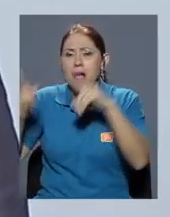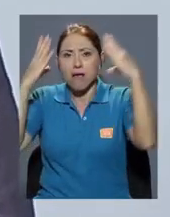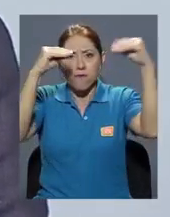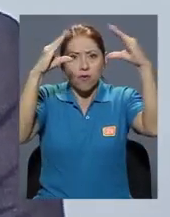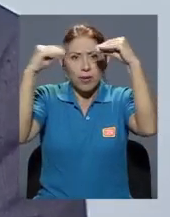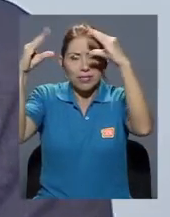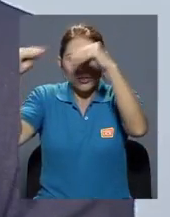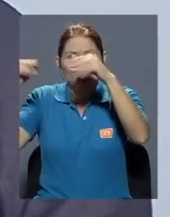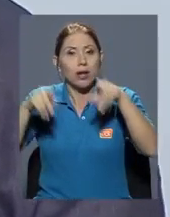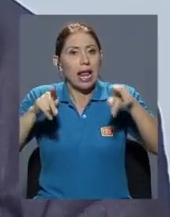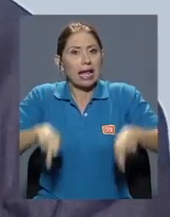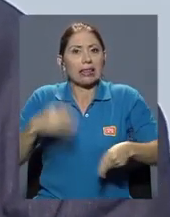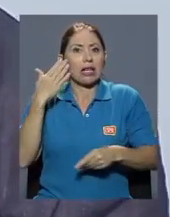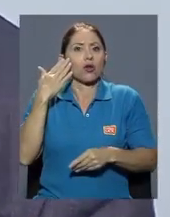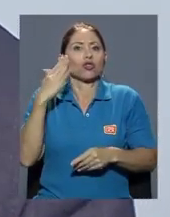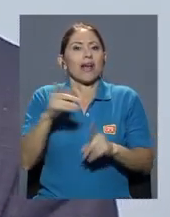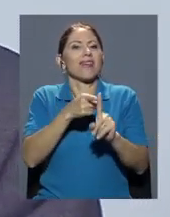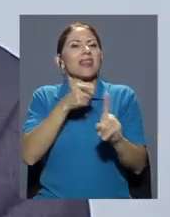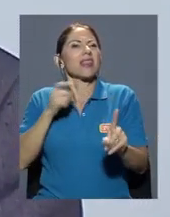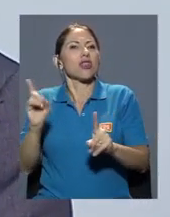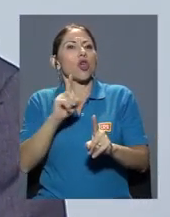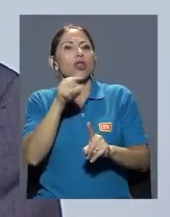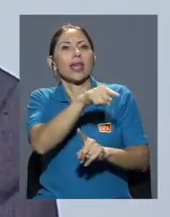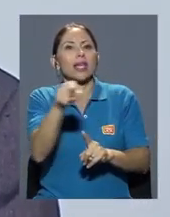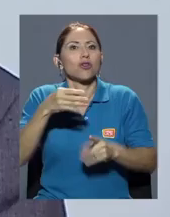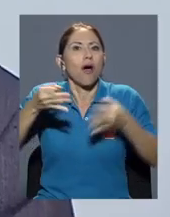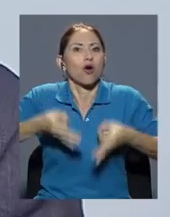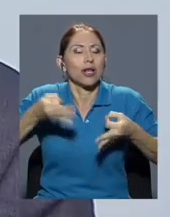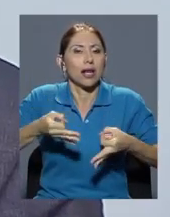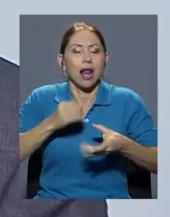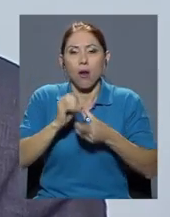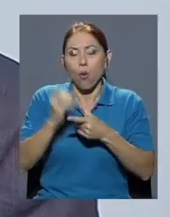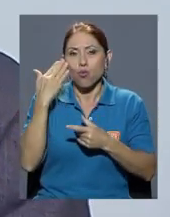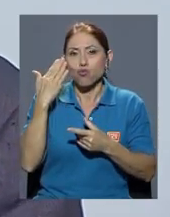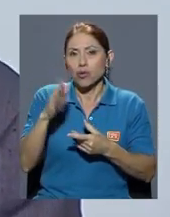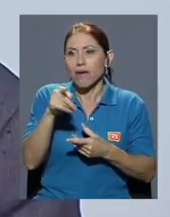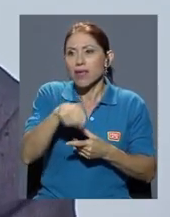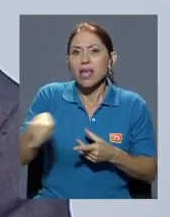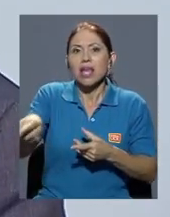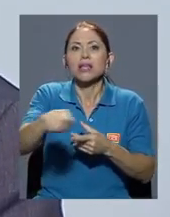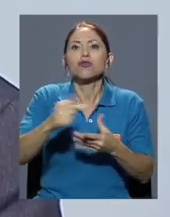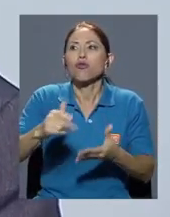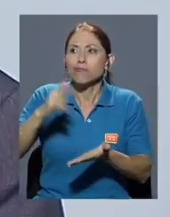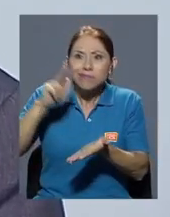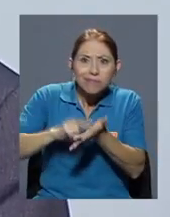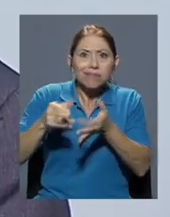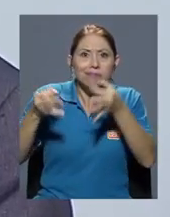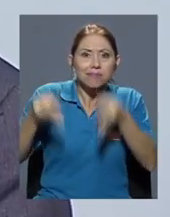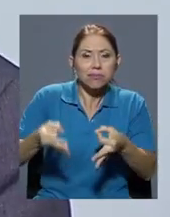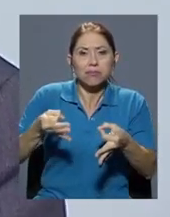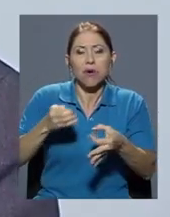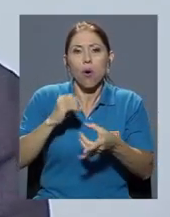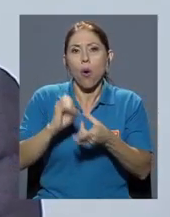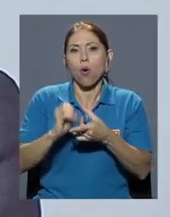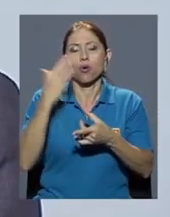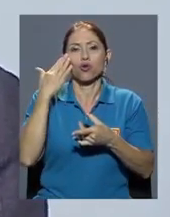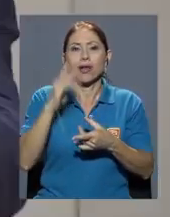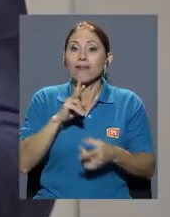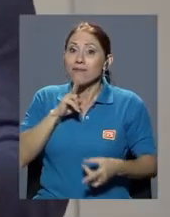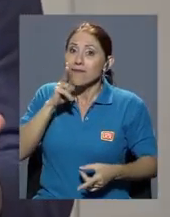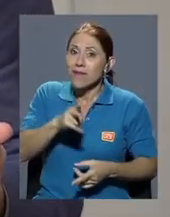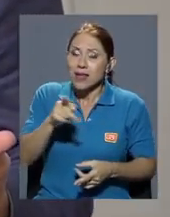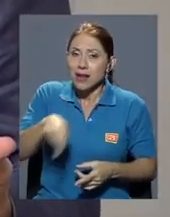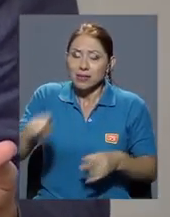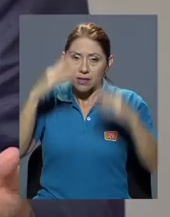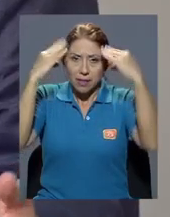necesariamente sabe cuál es la fuente original o no sabe las credenciales o la veracidad